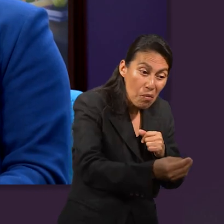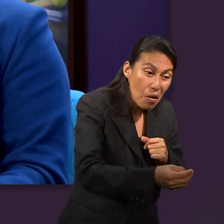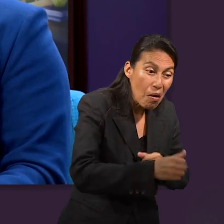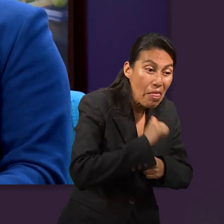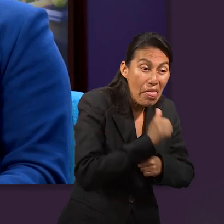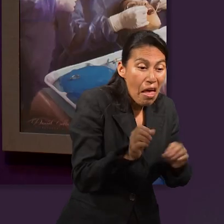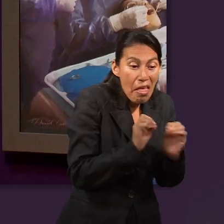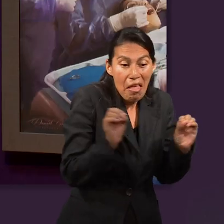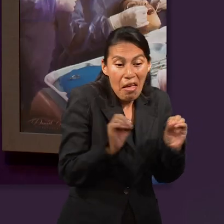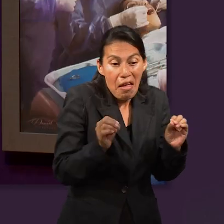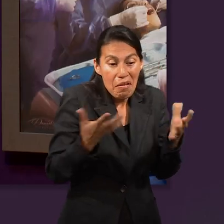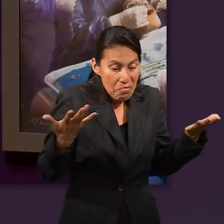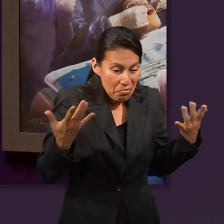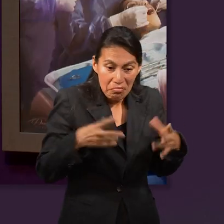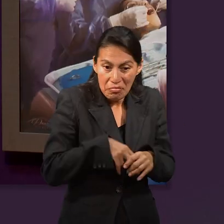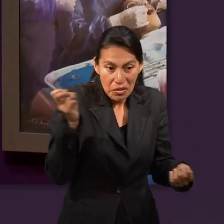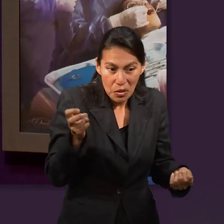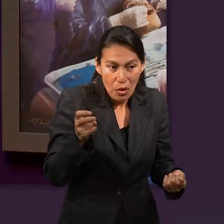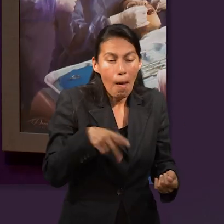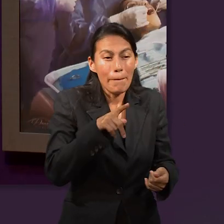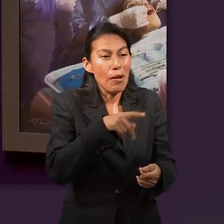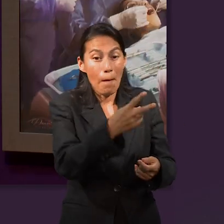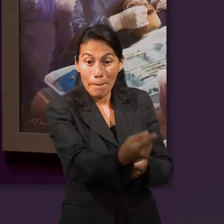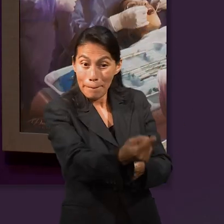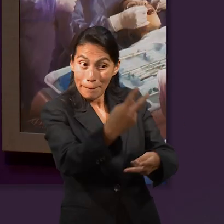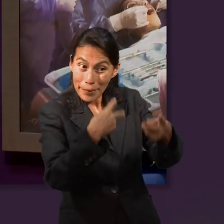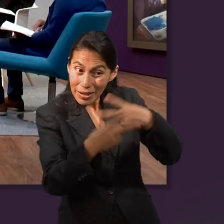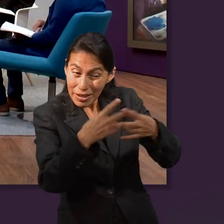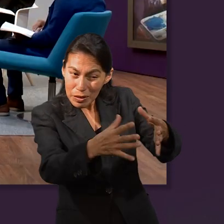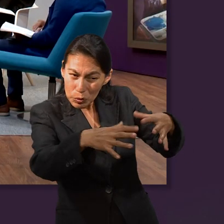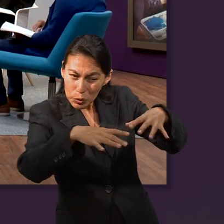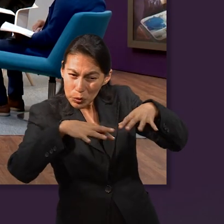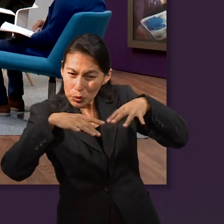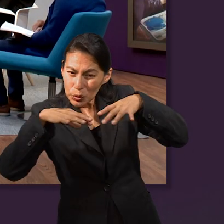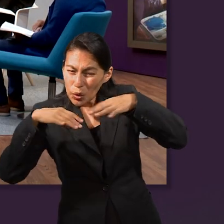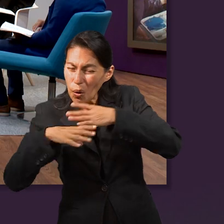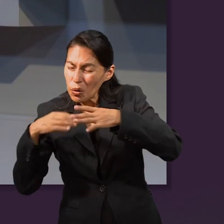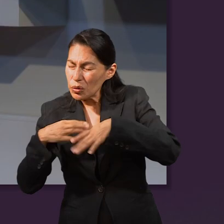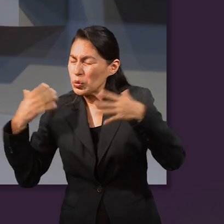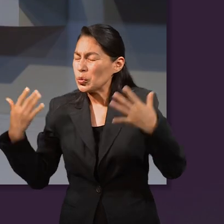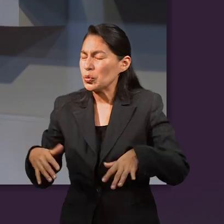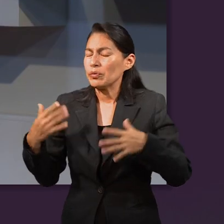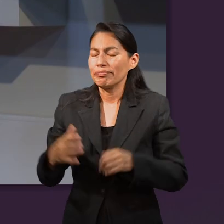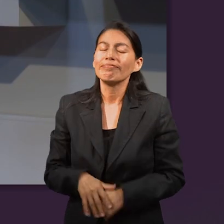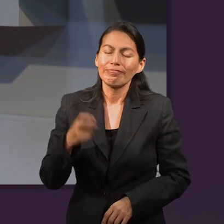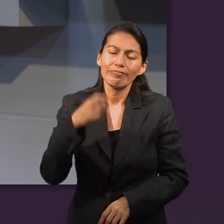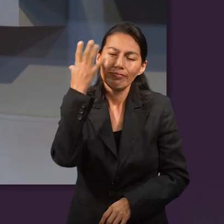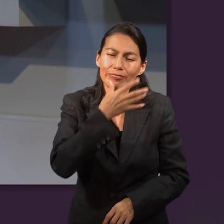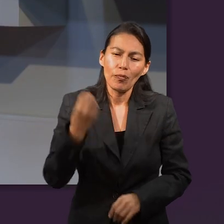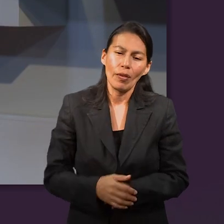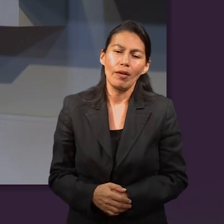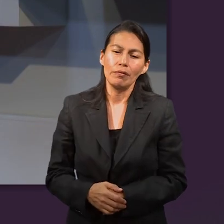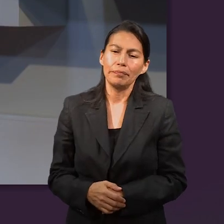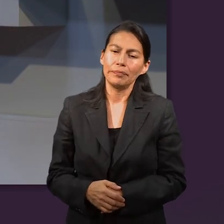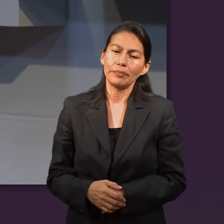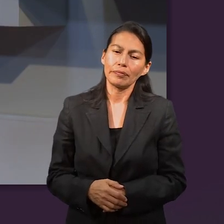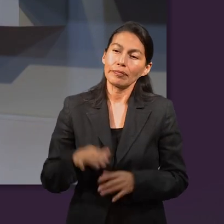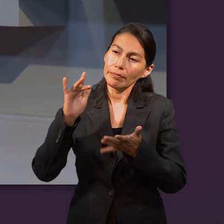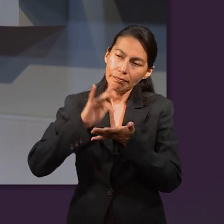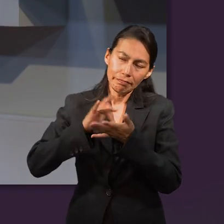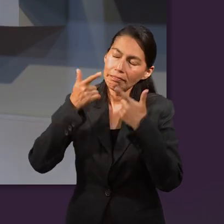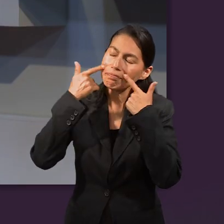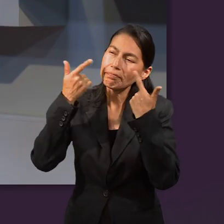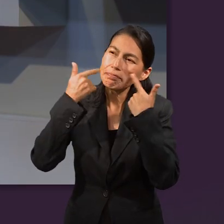nada, vuelve con todo. Amén. Amén. Pues yo creo que todos nos quedamos con esa lección. El hilo conductor